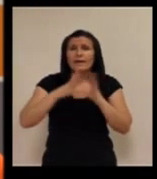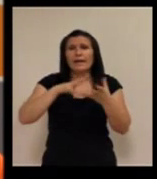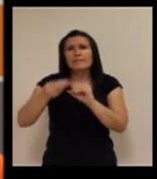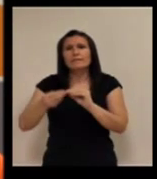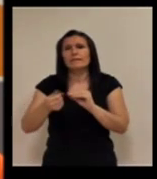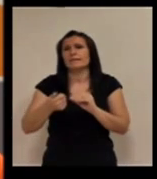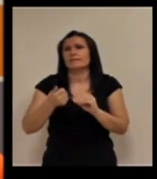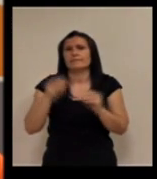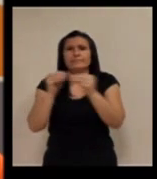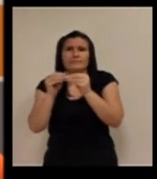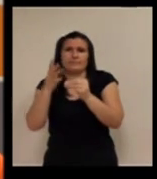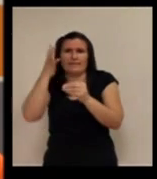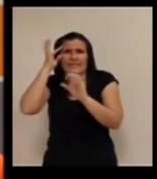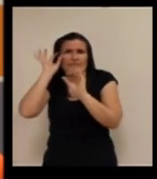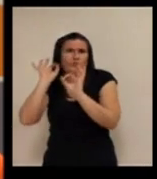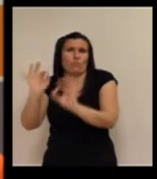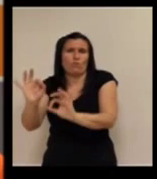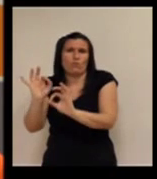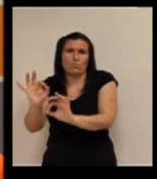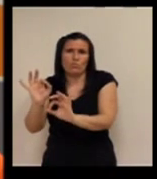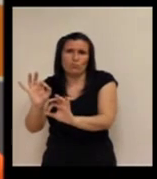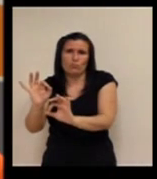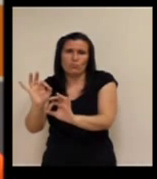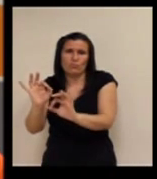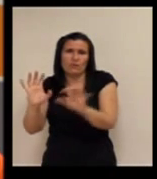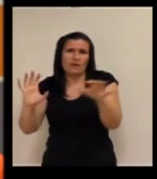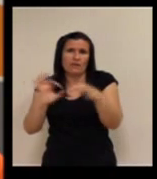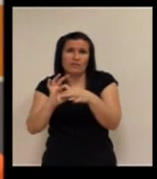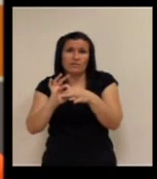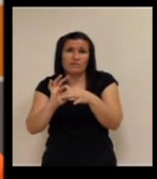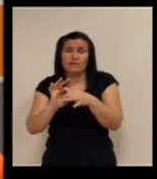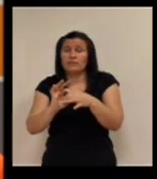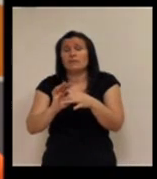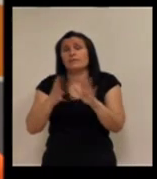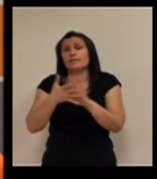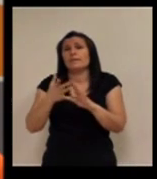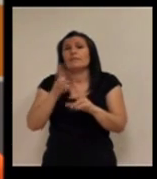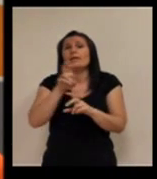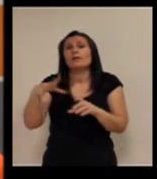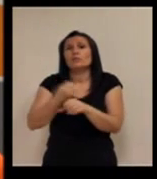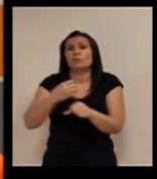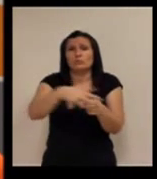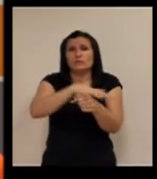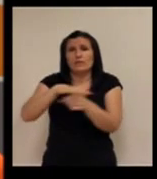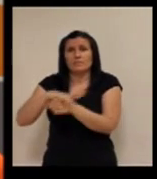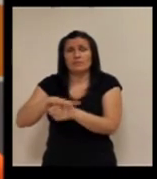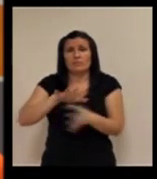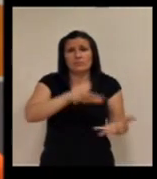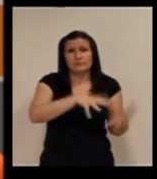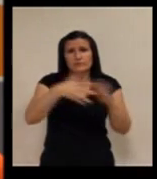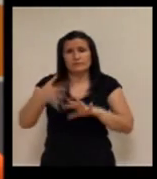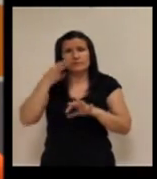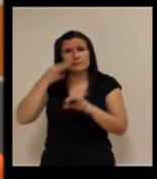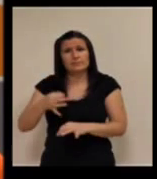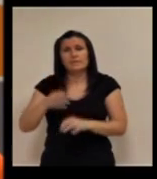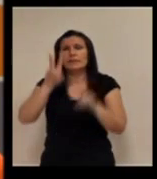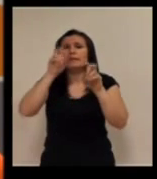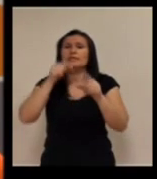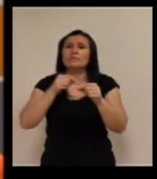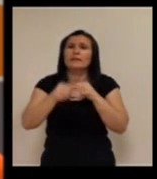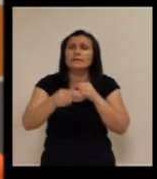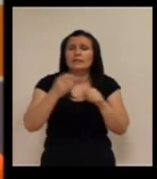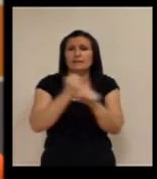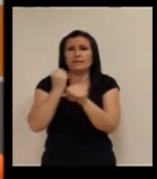veces la accesibilidad también va unidad a sentido común con lo cual eso pues para todos los ámbitos se aplica